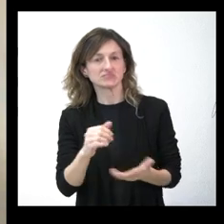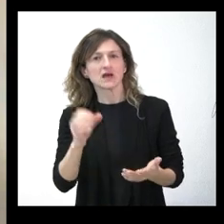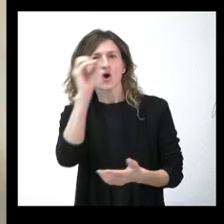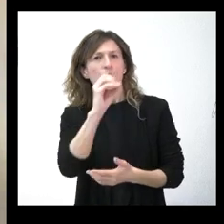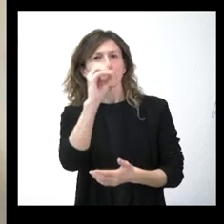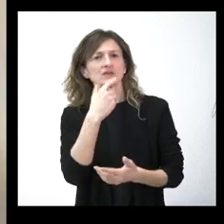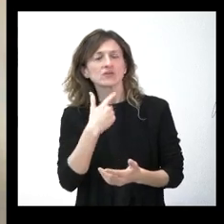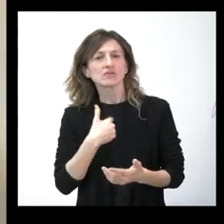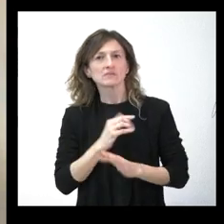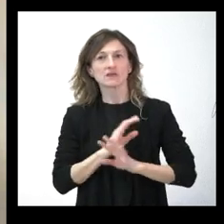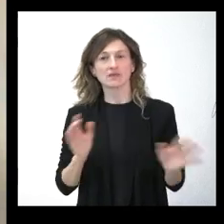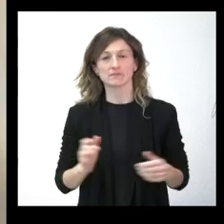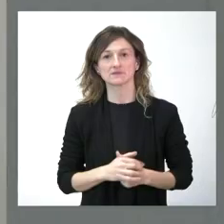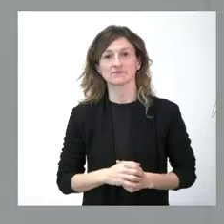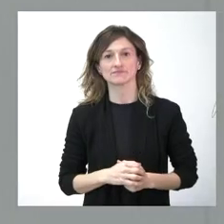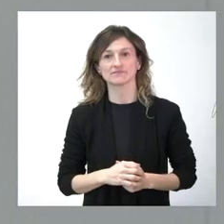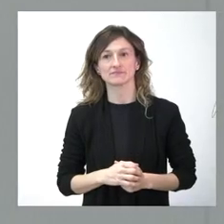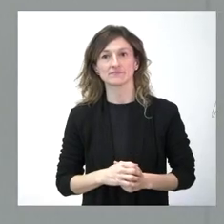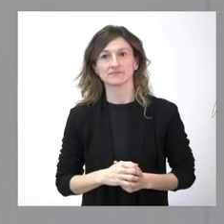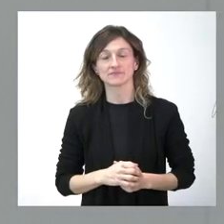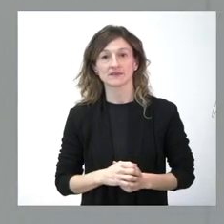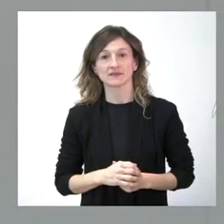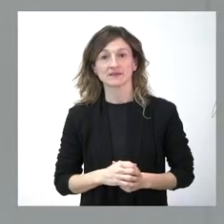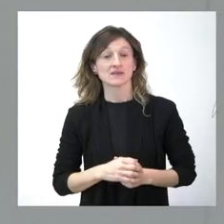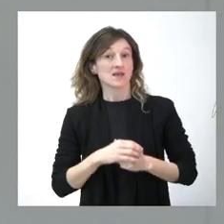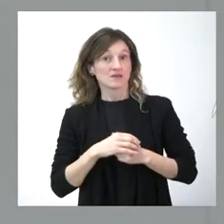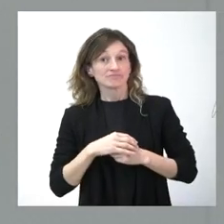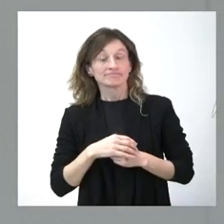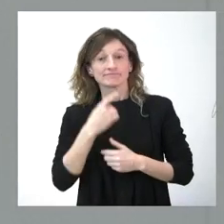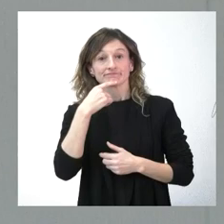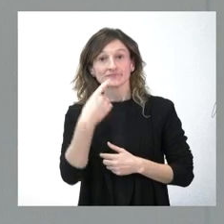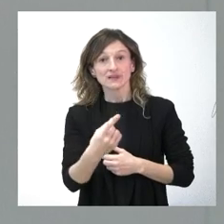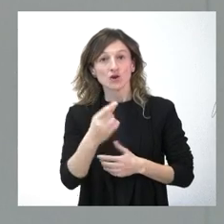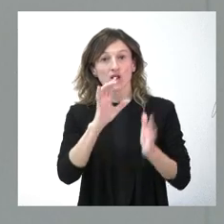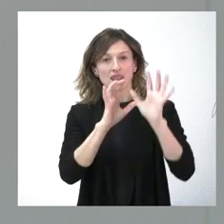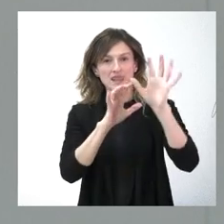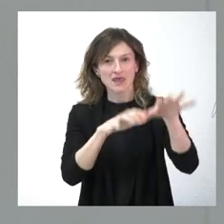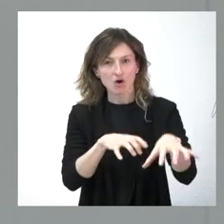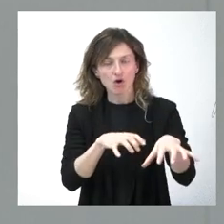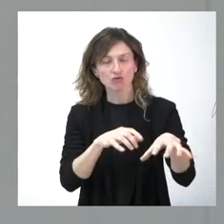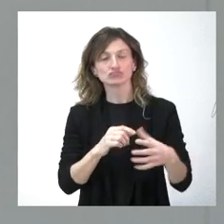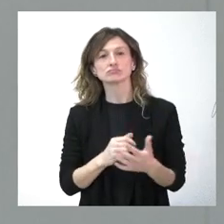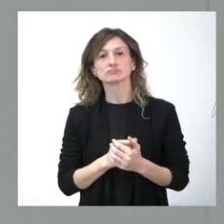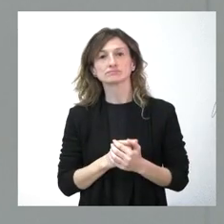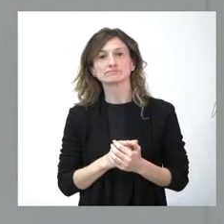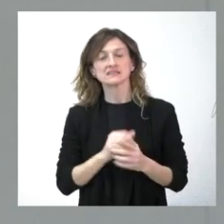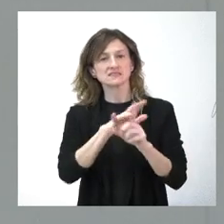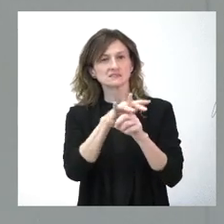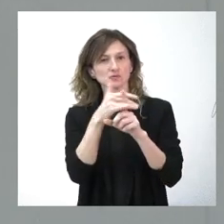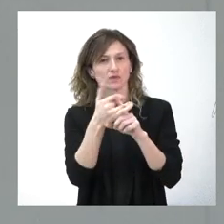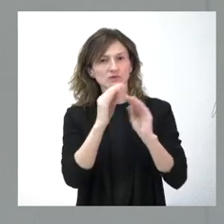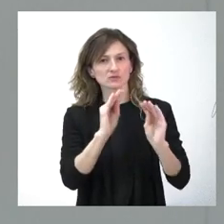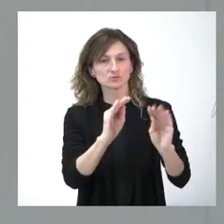decir al respecto nada más gracias pues evidentemente que León tiene una serie de circunstancias